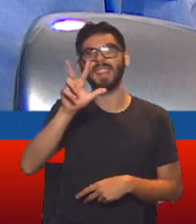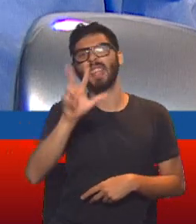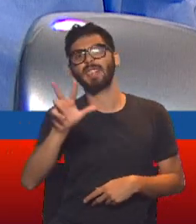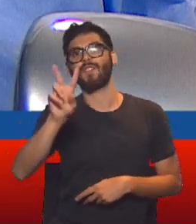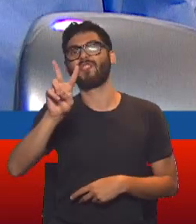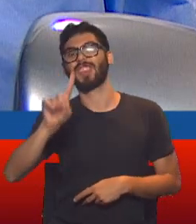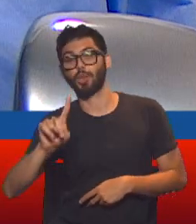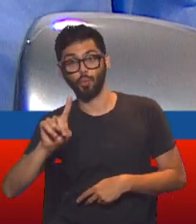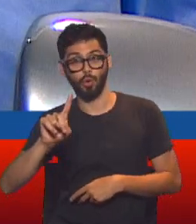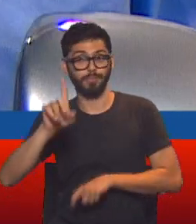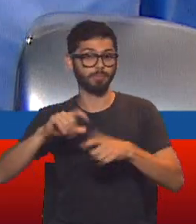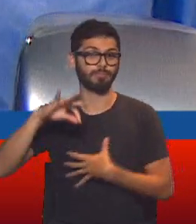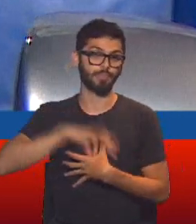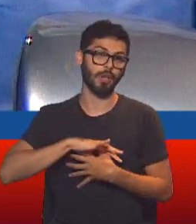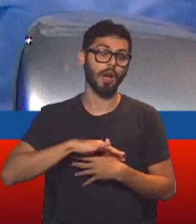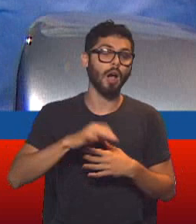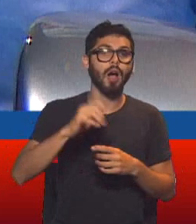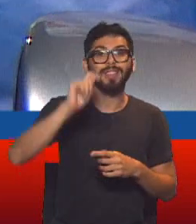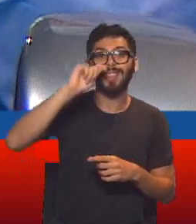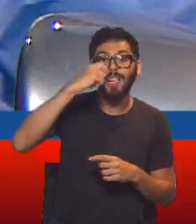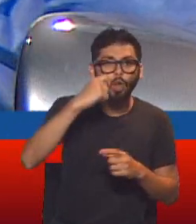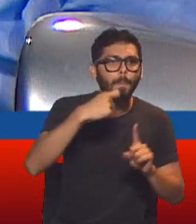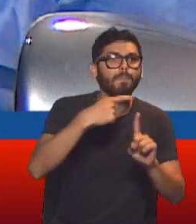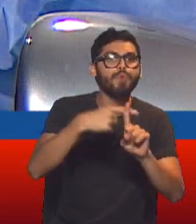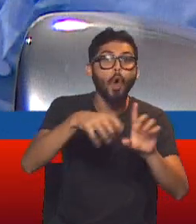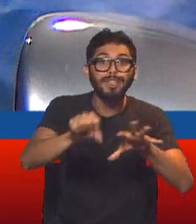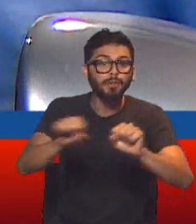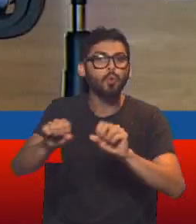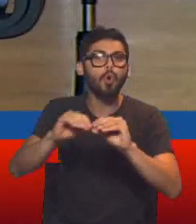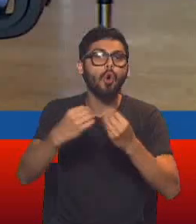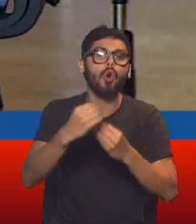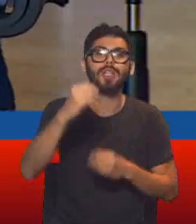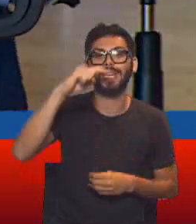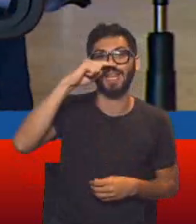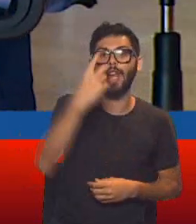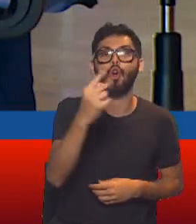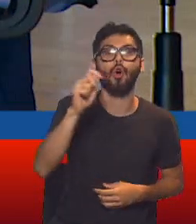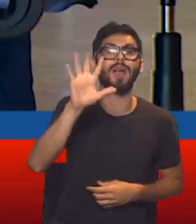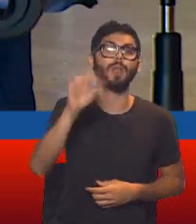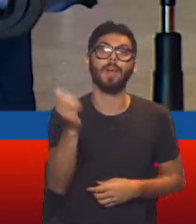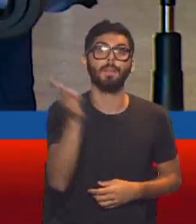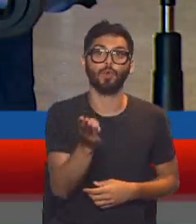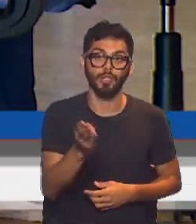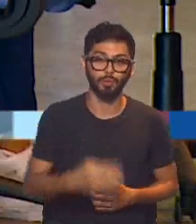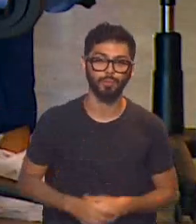tasa de positividad es del 72,56% respecto de los test que se han realizado.